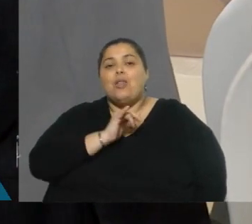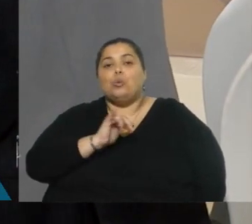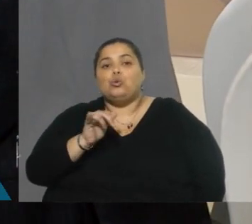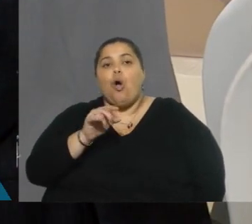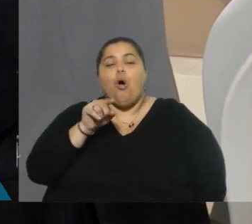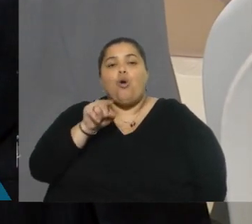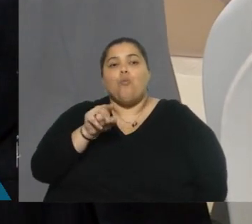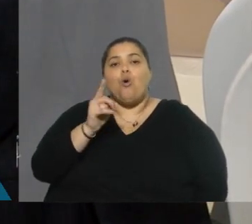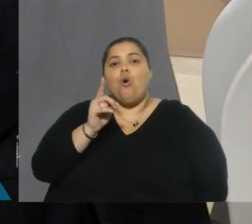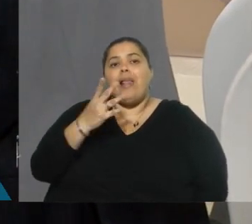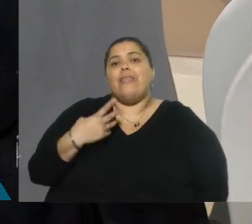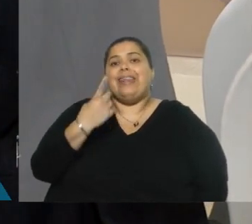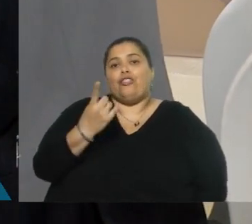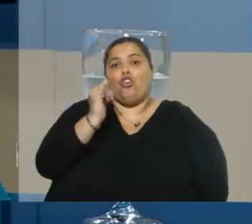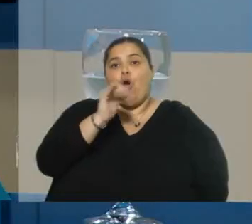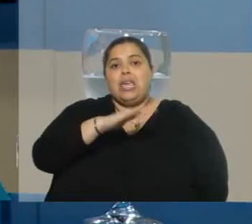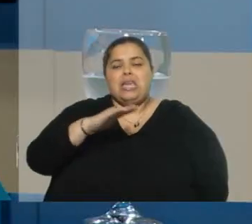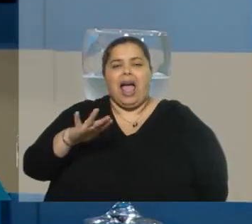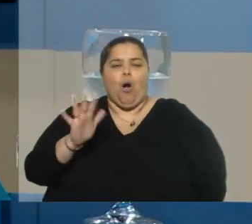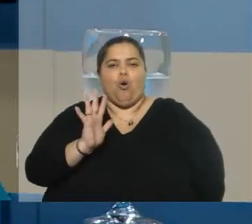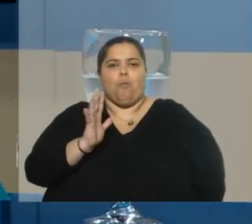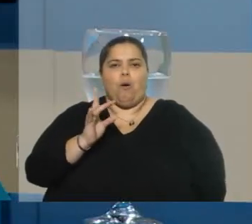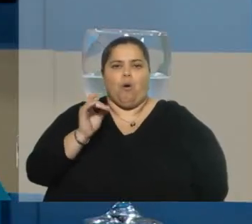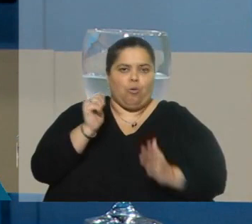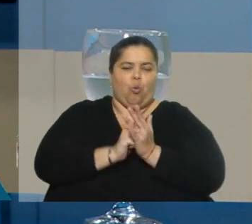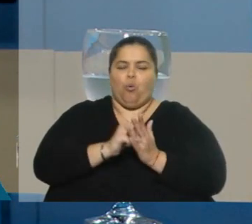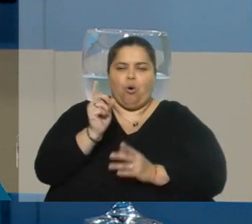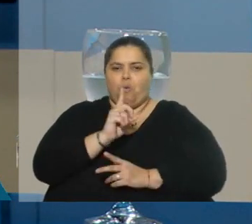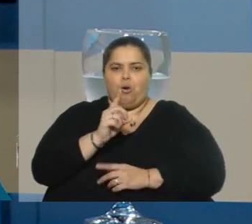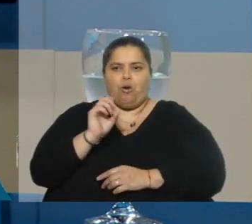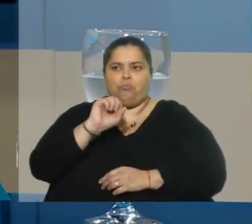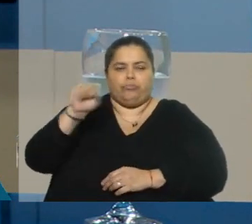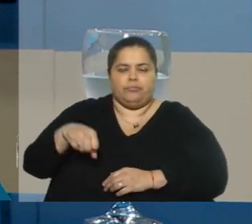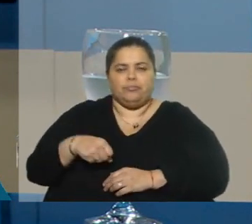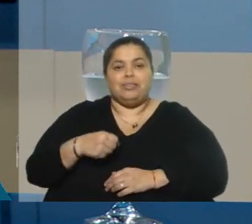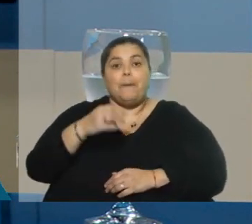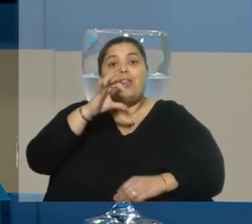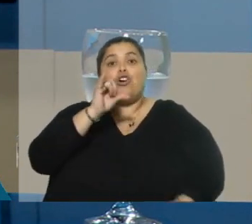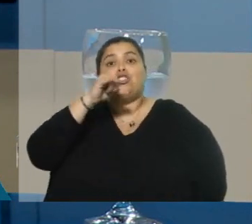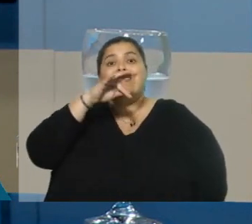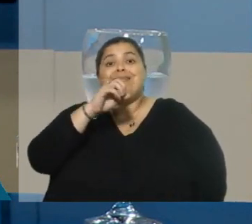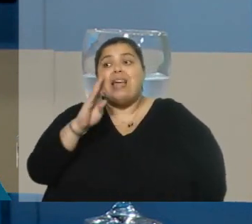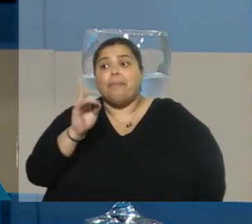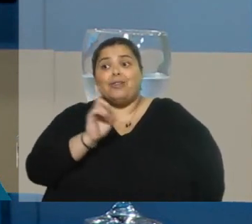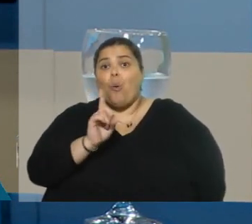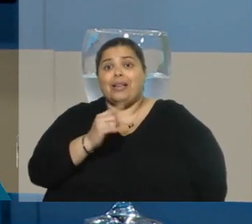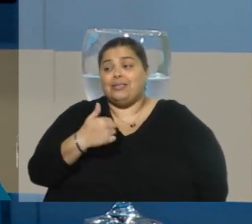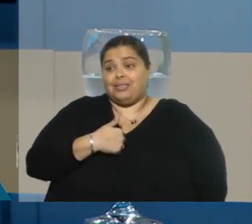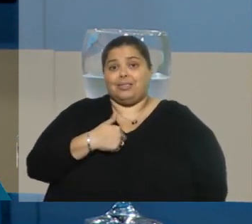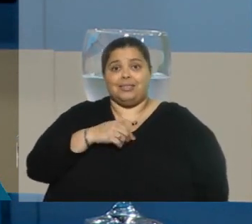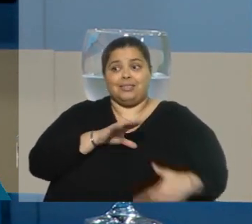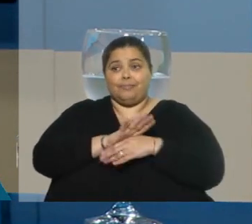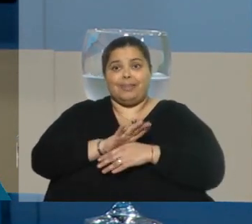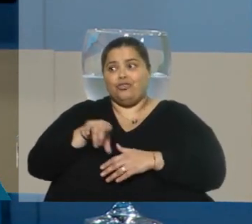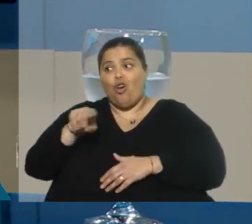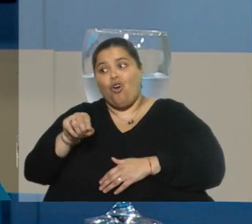parte del directorio del INAO. Claro, pero el tema es que Sintep no es nuestra contraparte, es la contraparte de las organizaciones